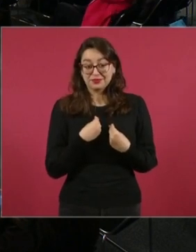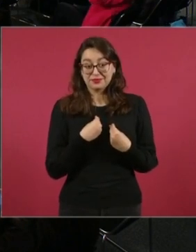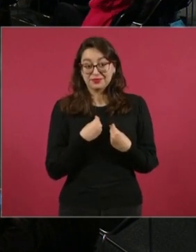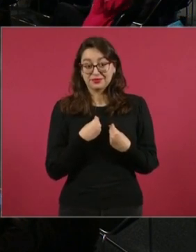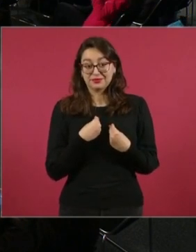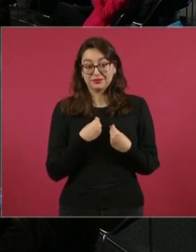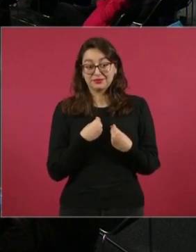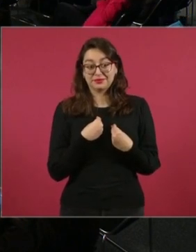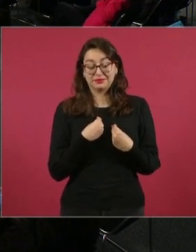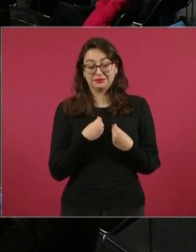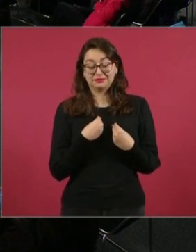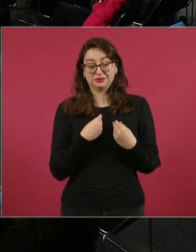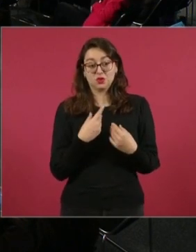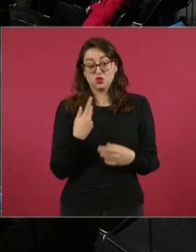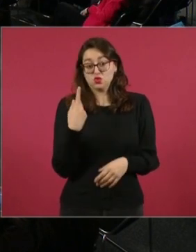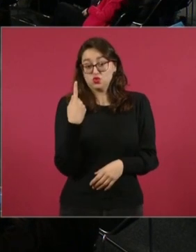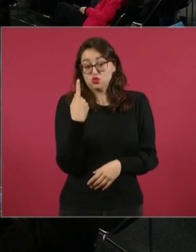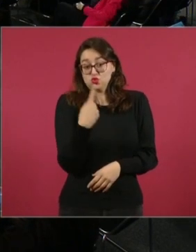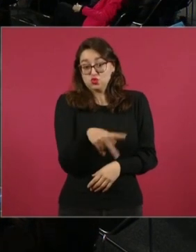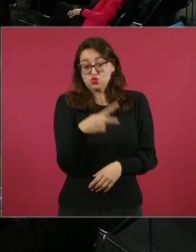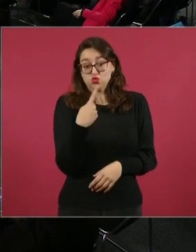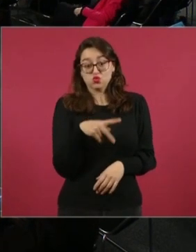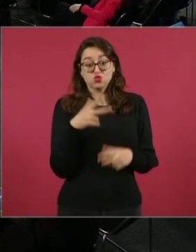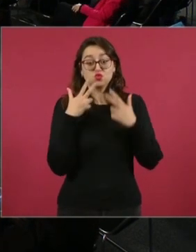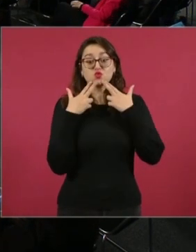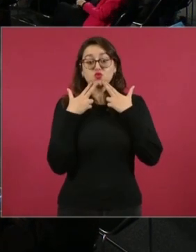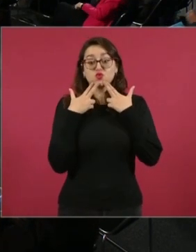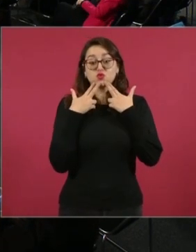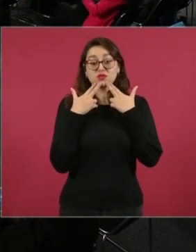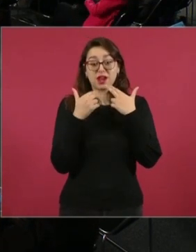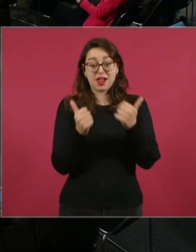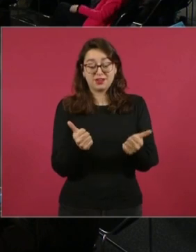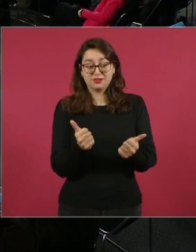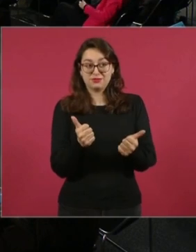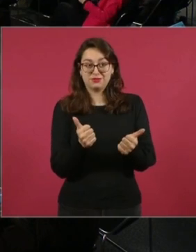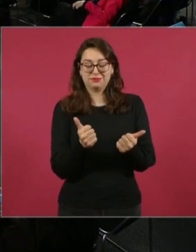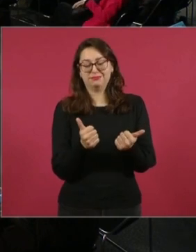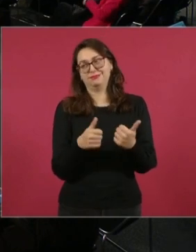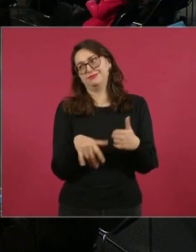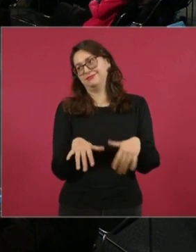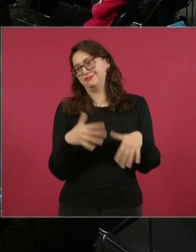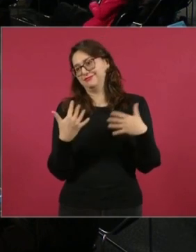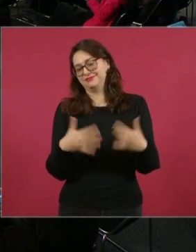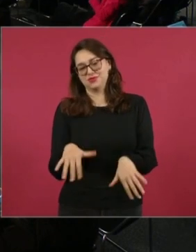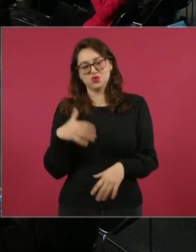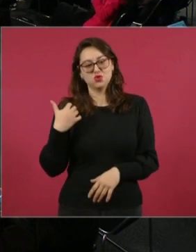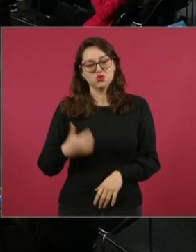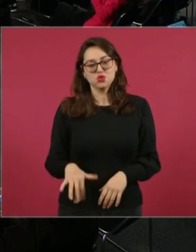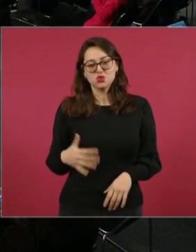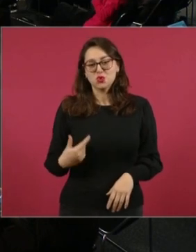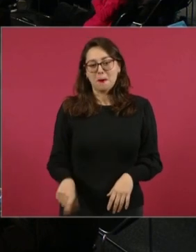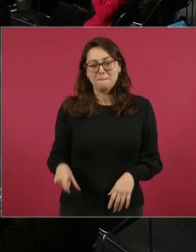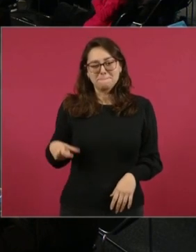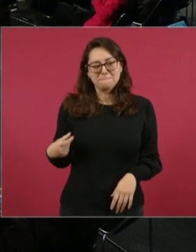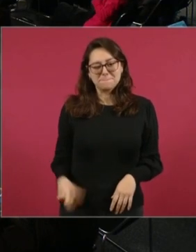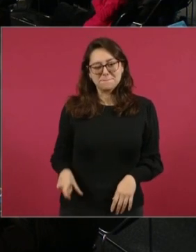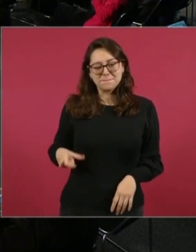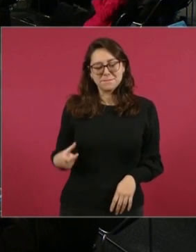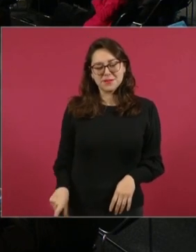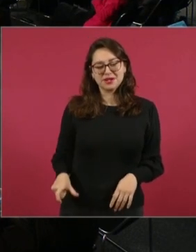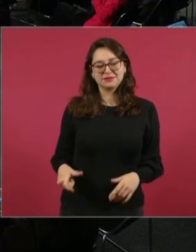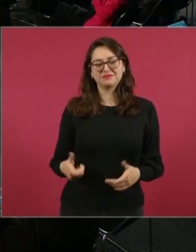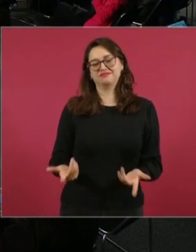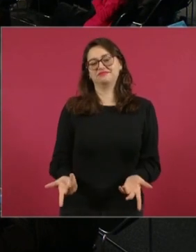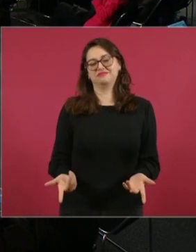quinta de fin de semana de Valle de Bravo, me voy a rayar ahí, en la